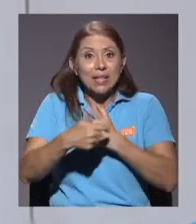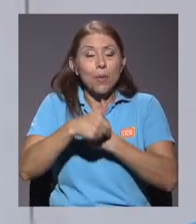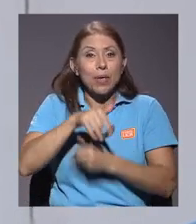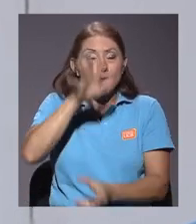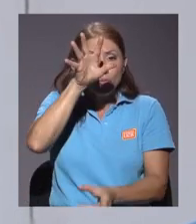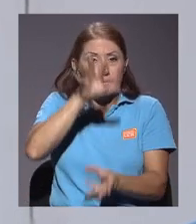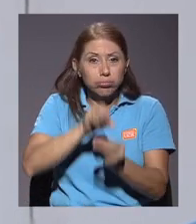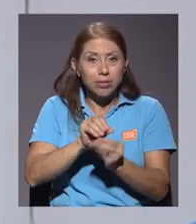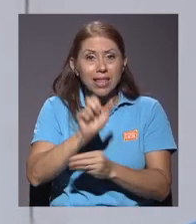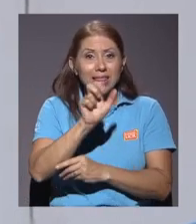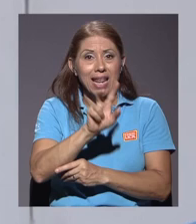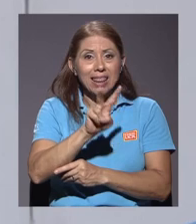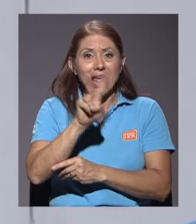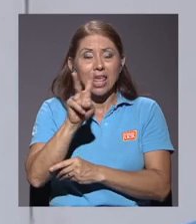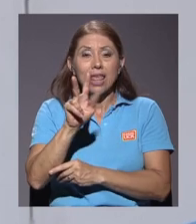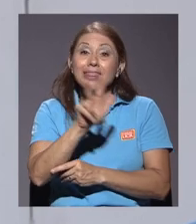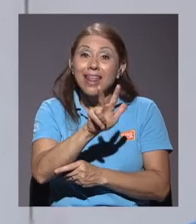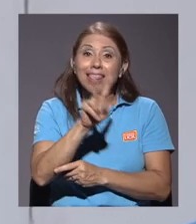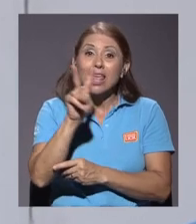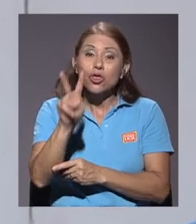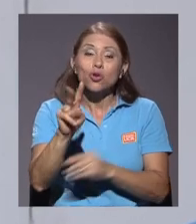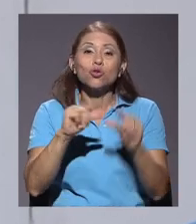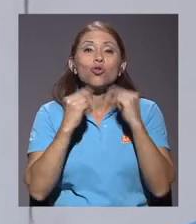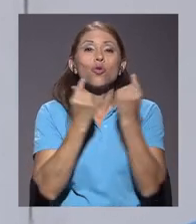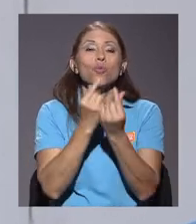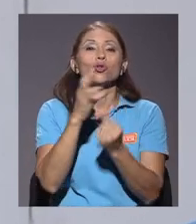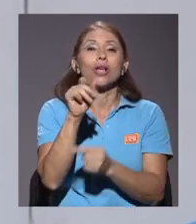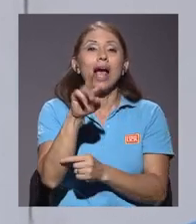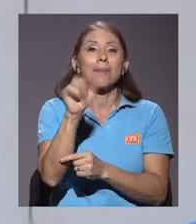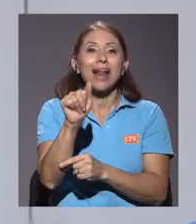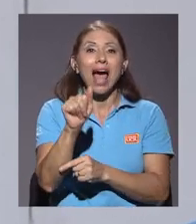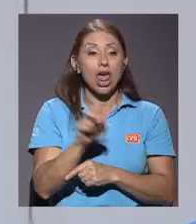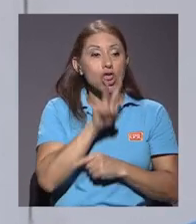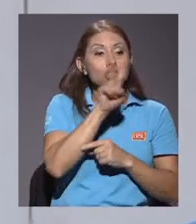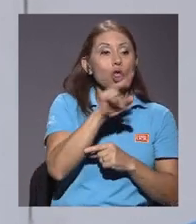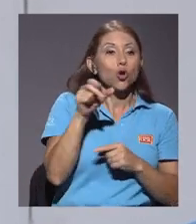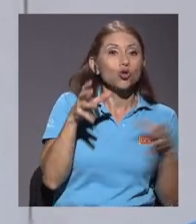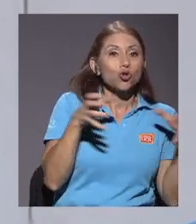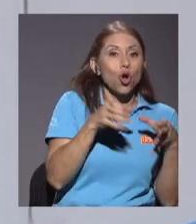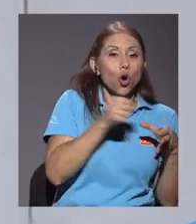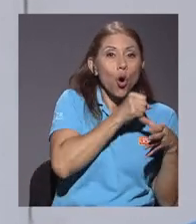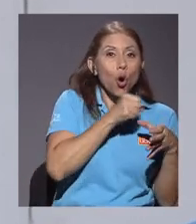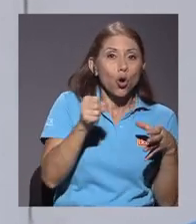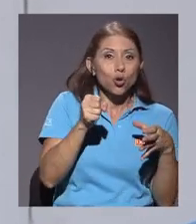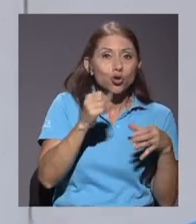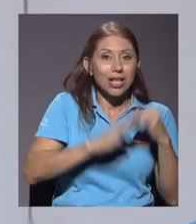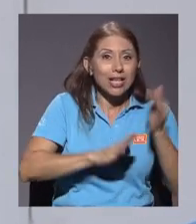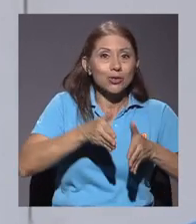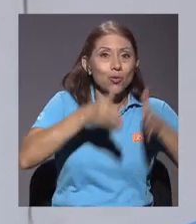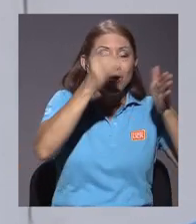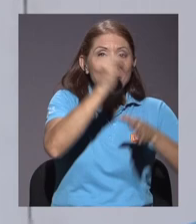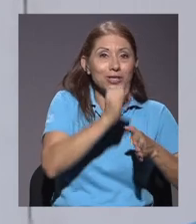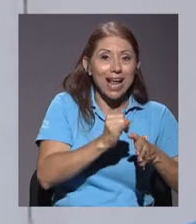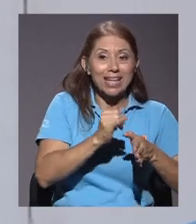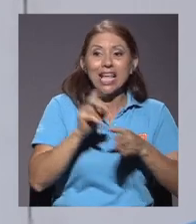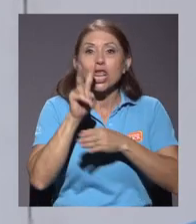grupos de cámara, la Universidad de Costa Rica tiene dos coros en la Escuela de Artes Musicales, tiene dos coros en el área de estudios generales, tiene coros